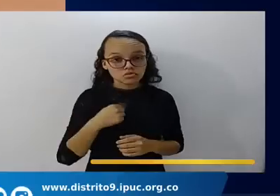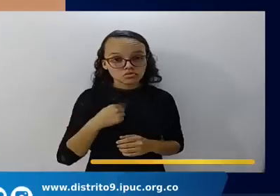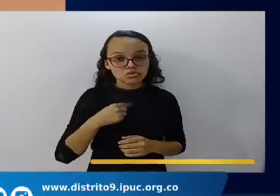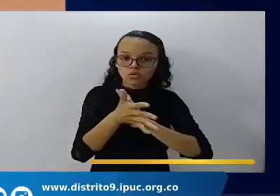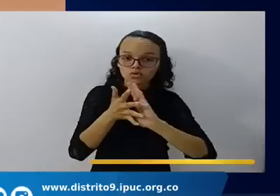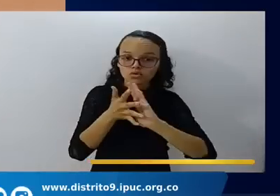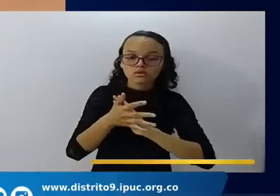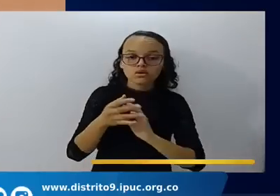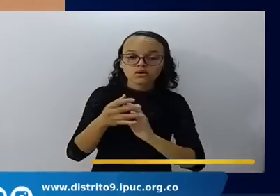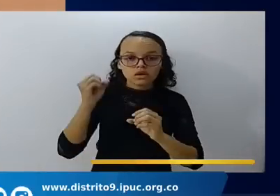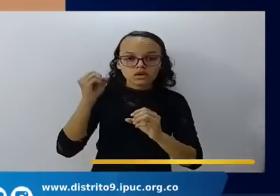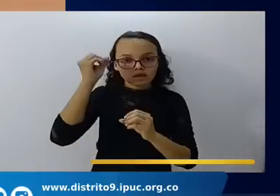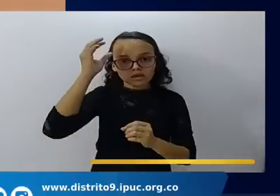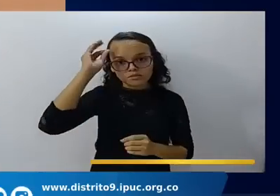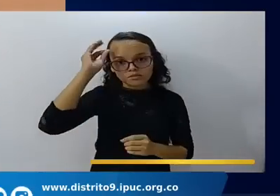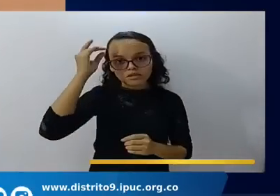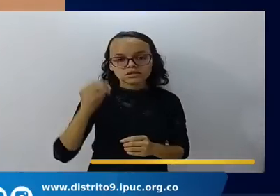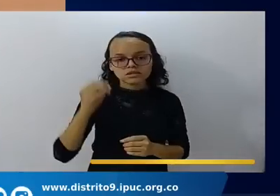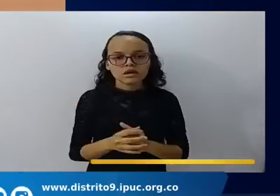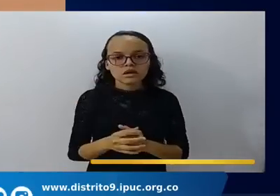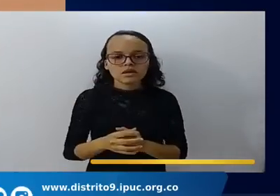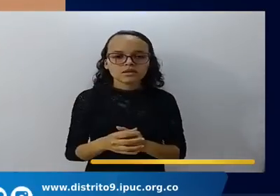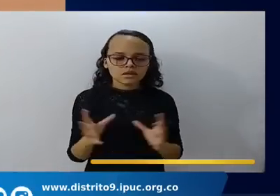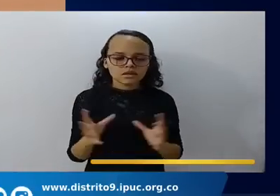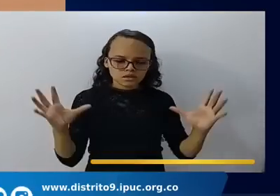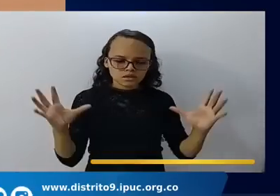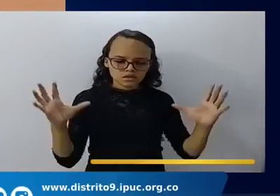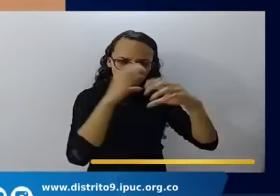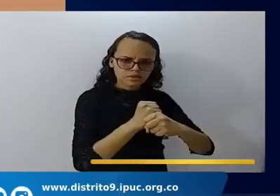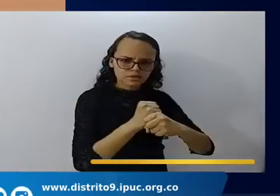como diciendo ¿quiere saber cómo permanecieron? mira